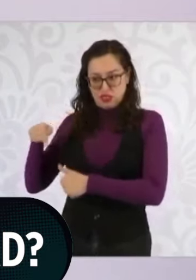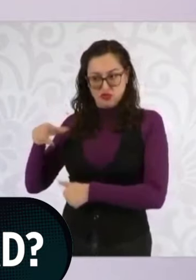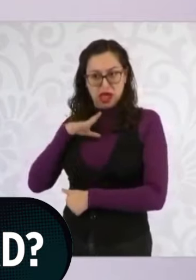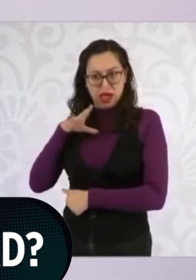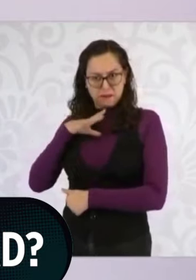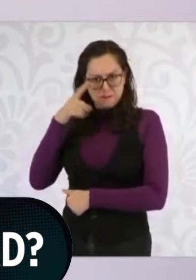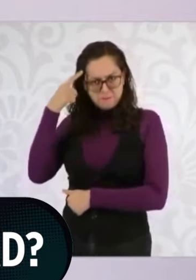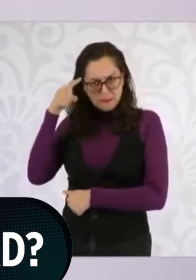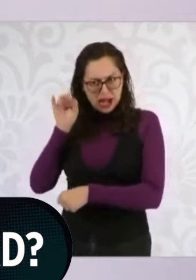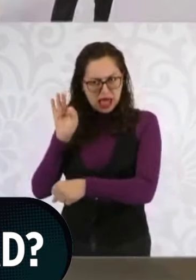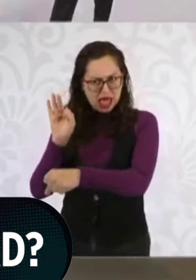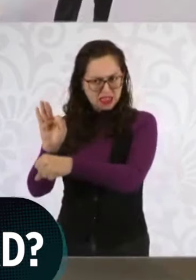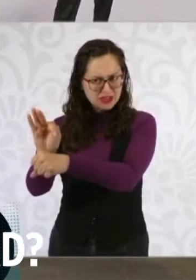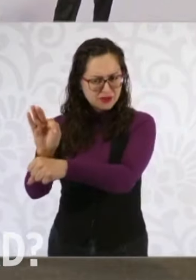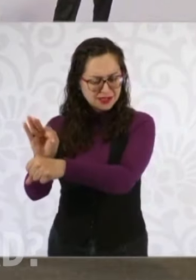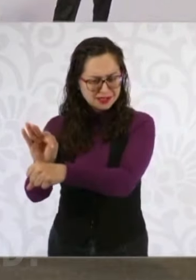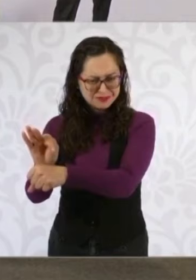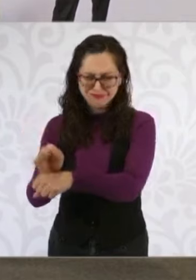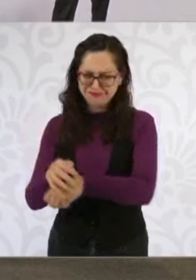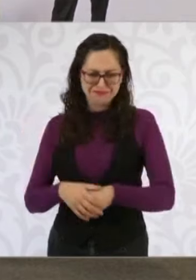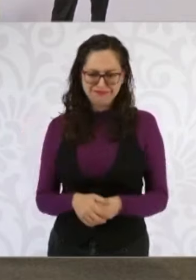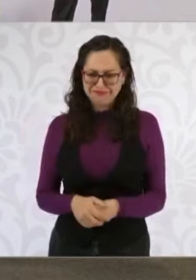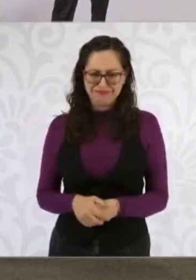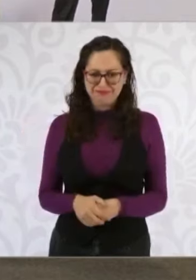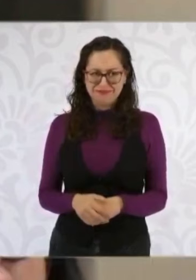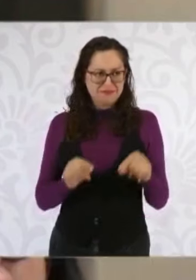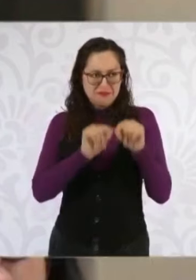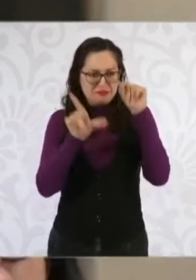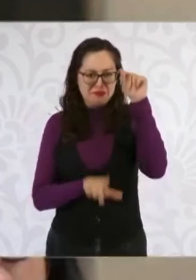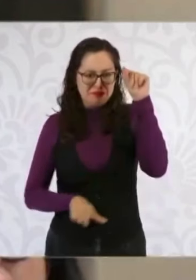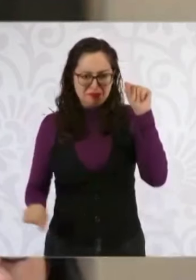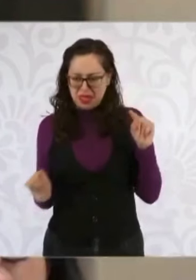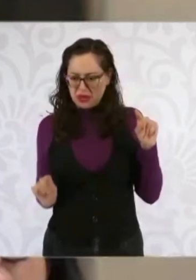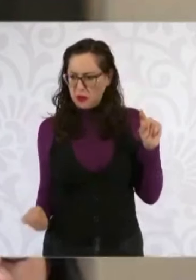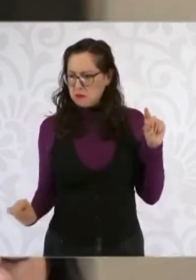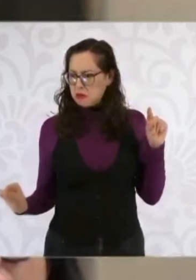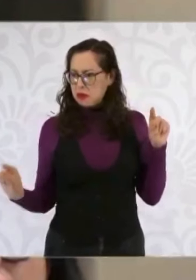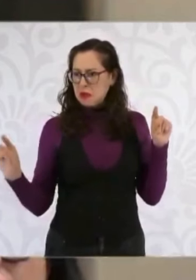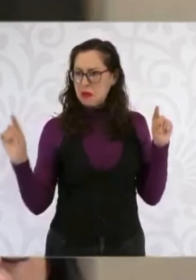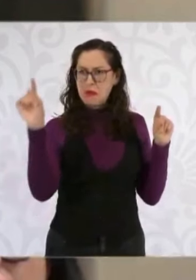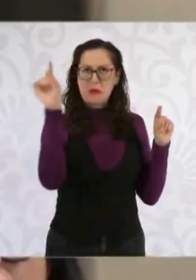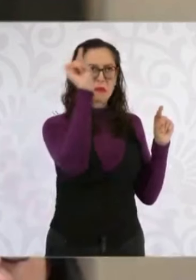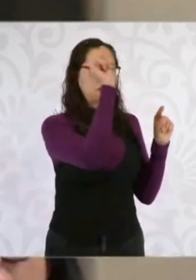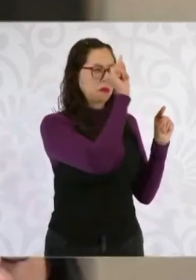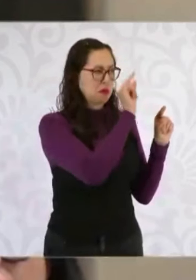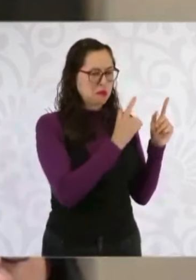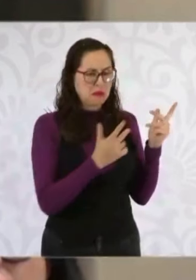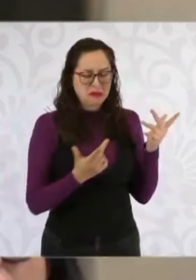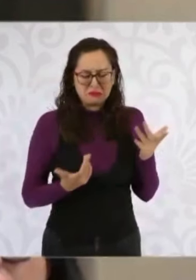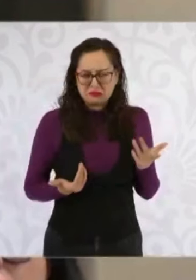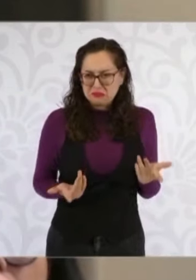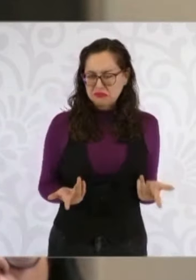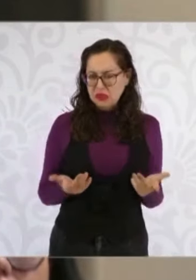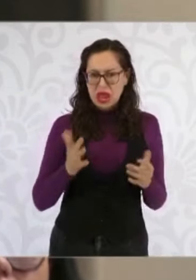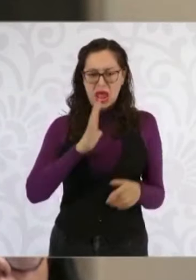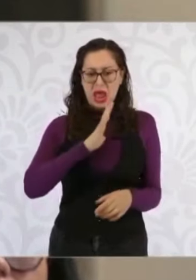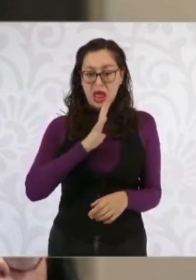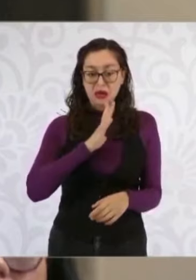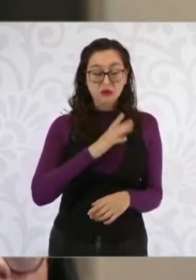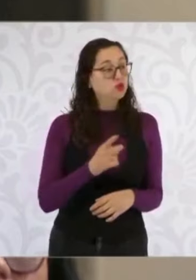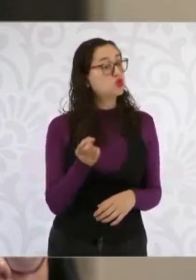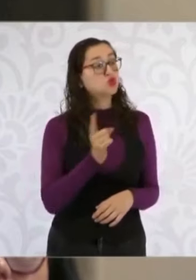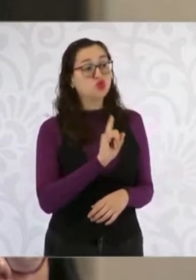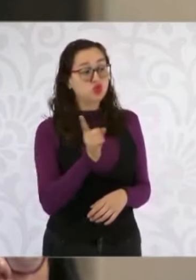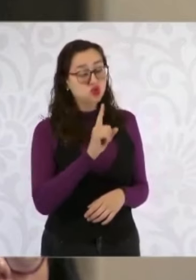cómo la hicieron en el Universal. una solicitud de transparencia donde la Sedena responde que exclusivamente